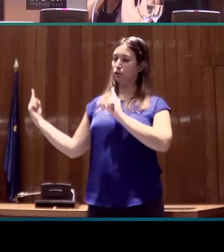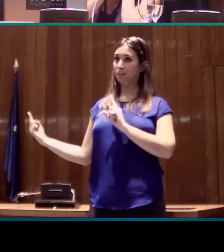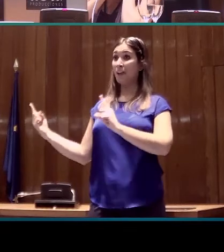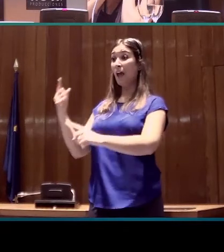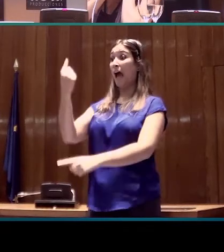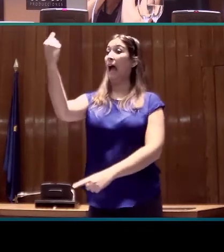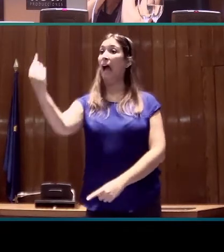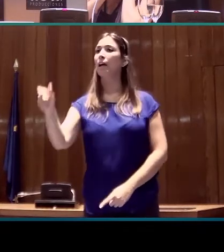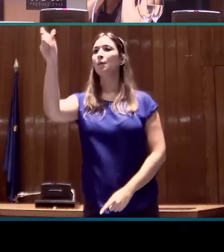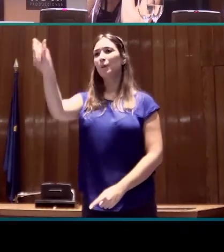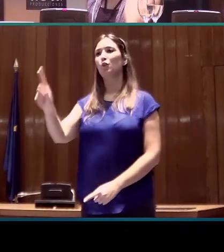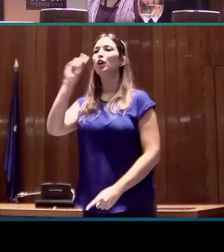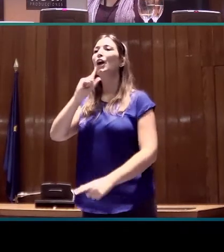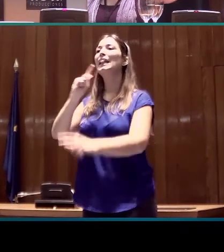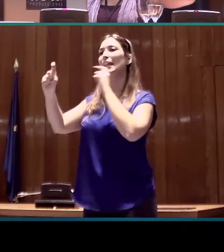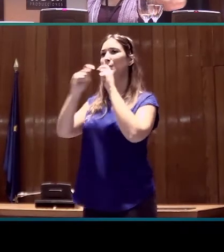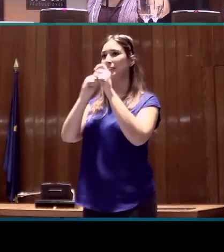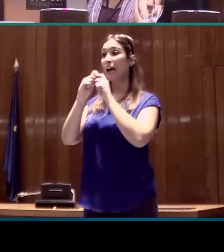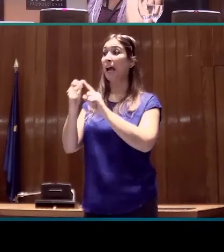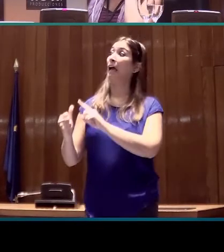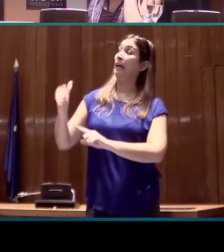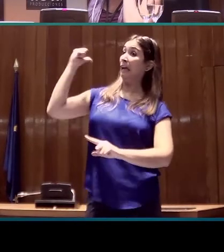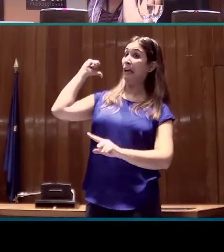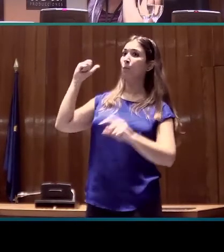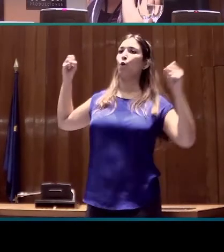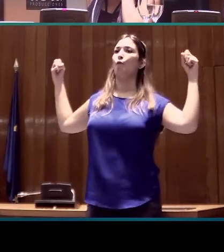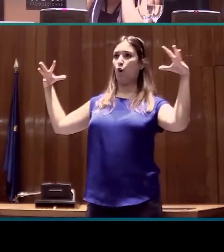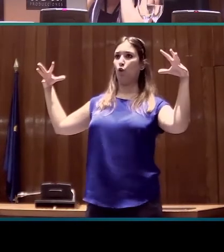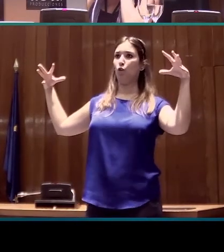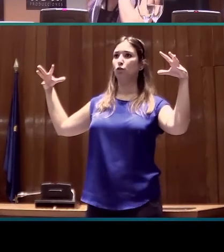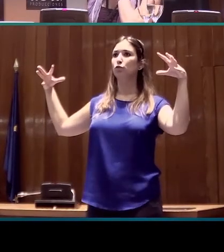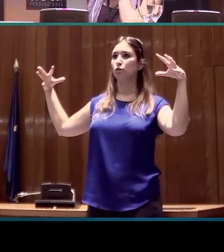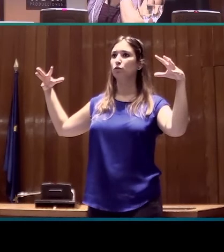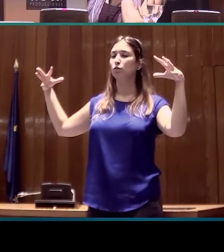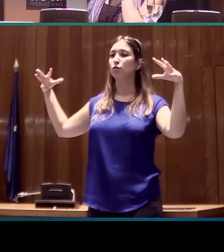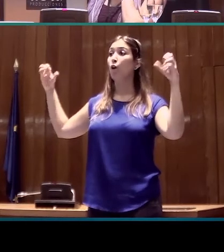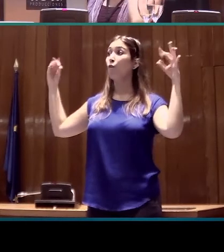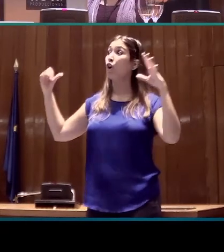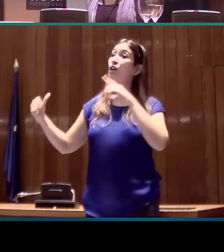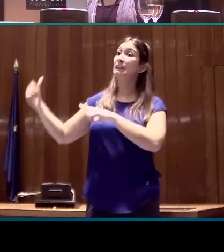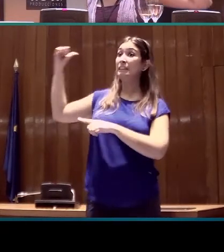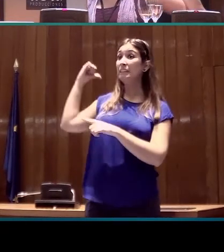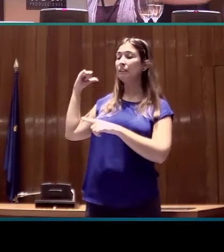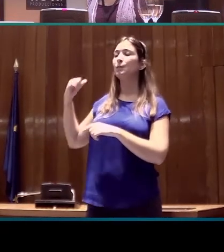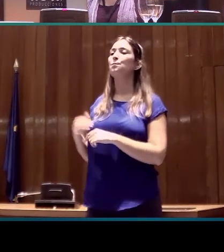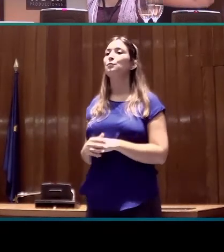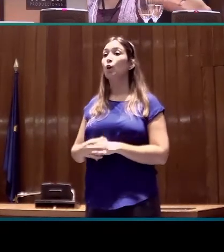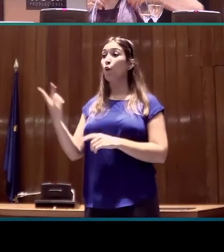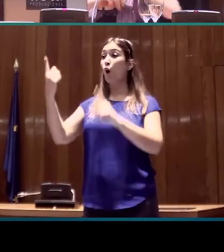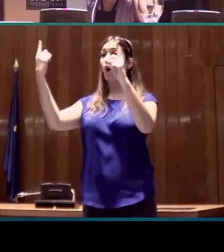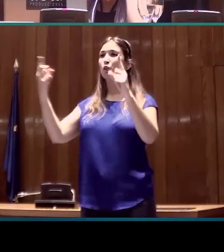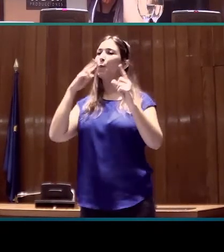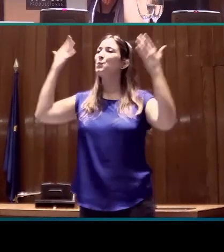sordo. Detrás del entrevistador sordo, los focos. Y detrás de los signantes, el croma.